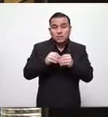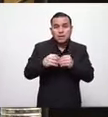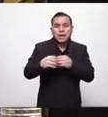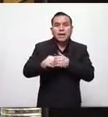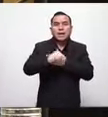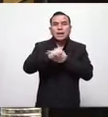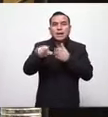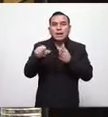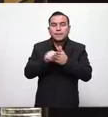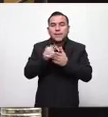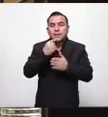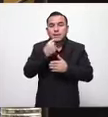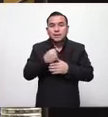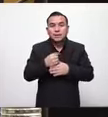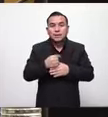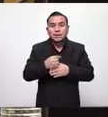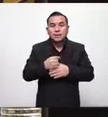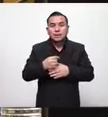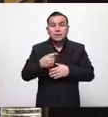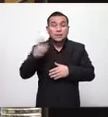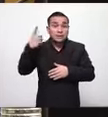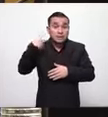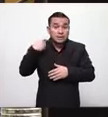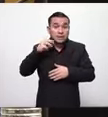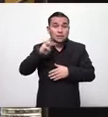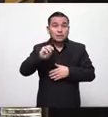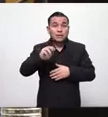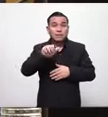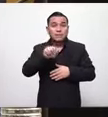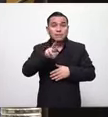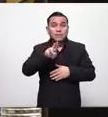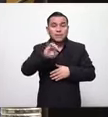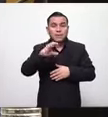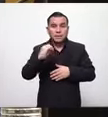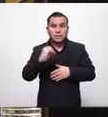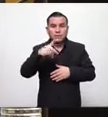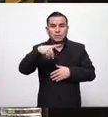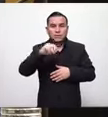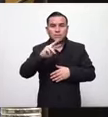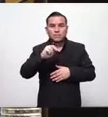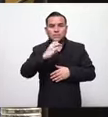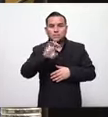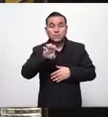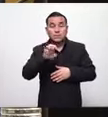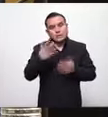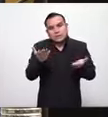uno de ellos es el diputado presidente Mario Ponce porque por su cargo está ahí